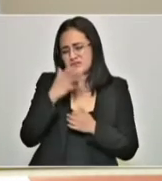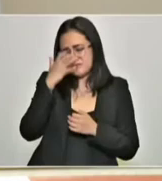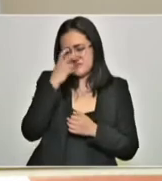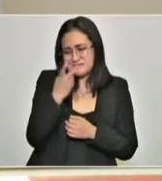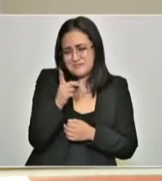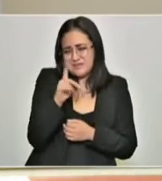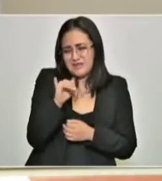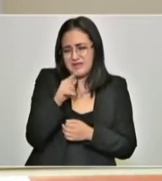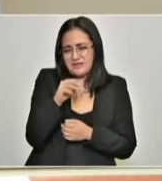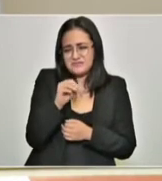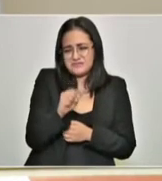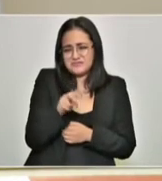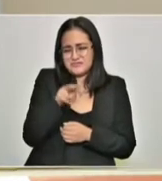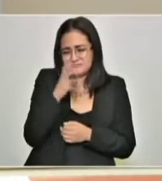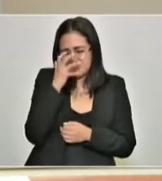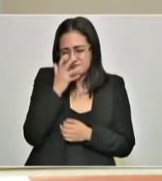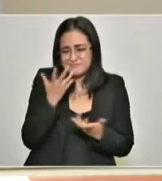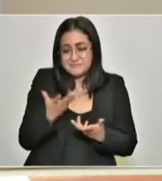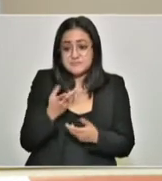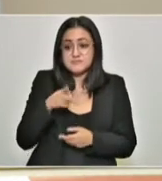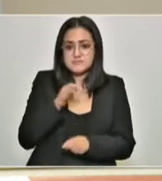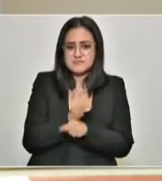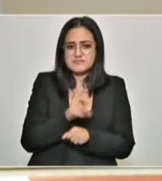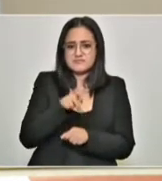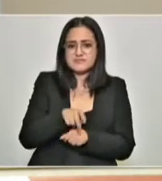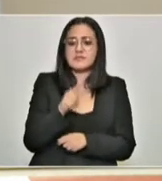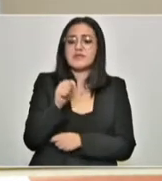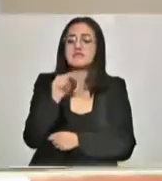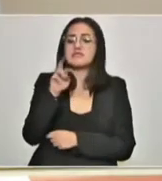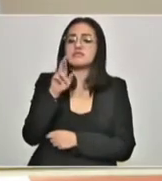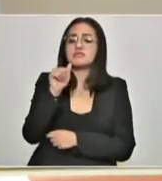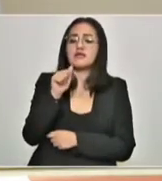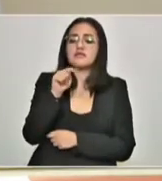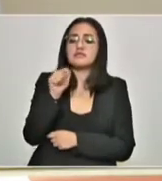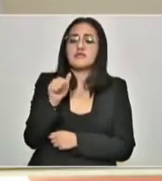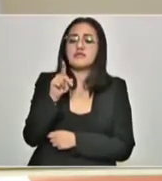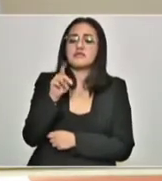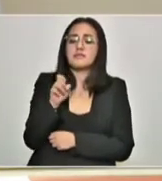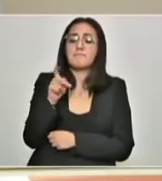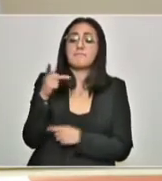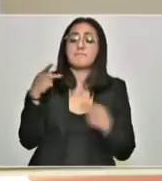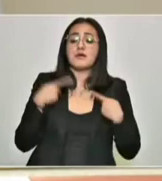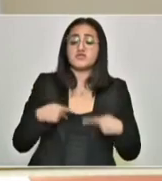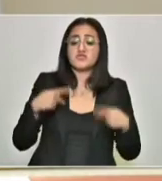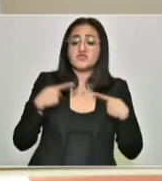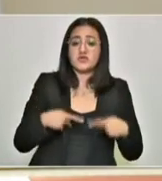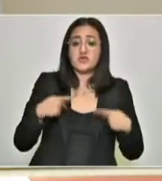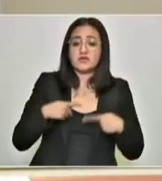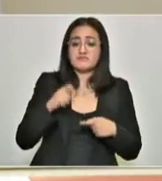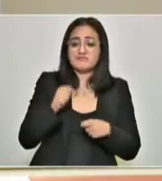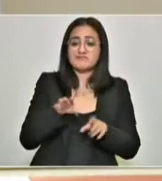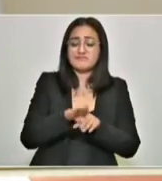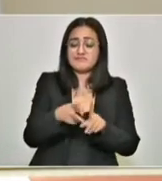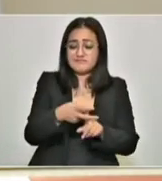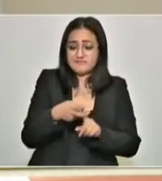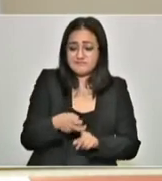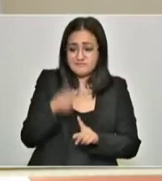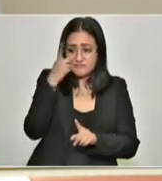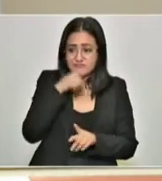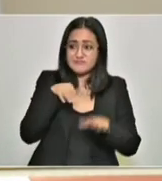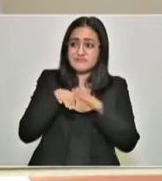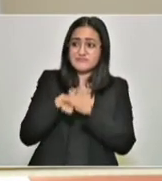vergonzosos. Este delito que tiene implicaciones de pobreza, sociales, de